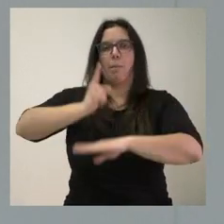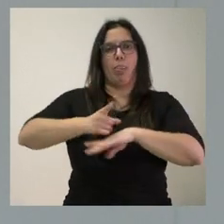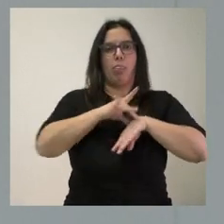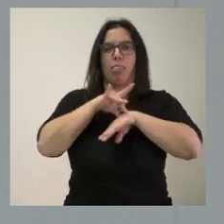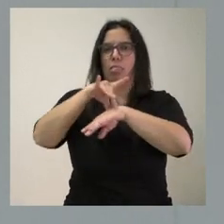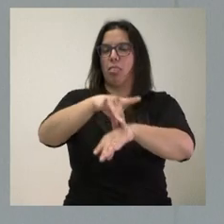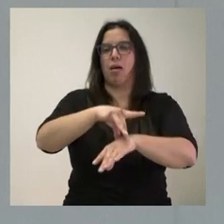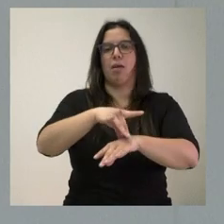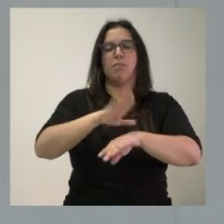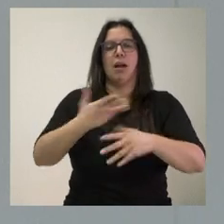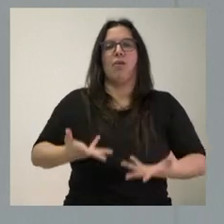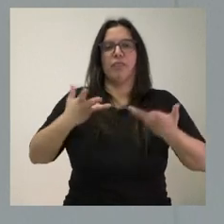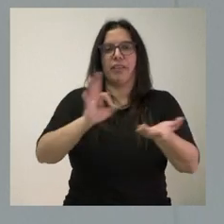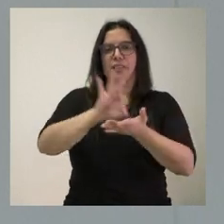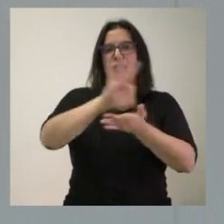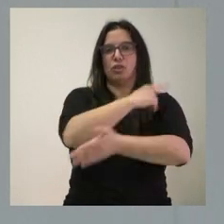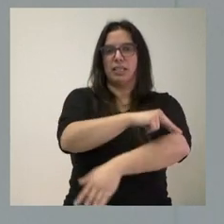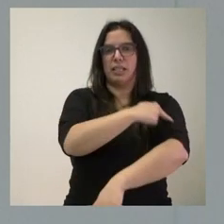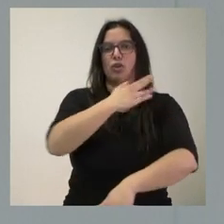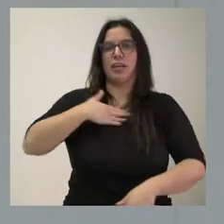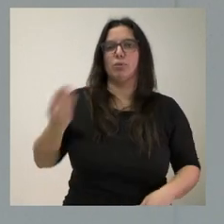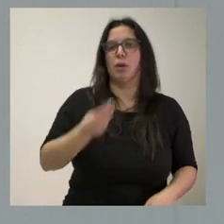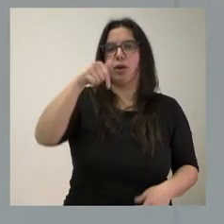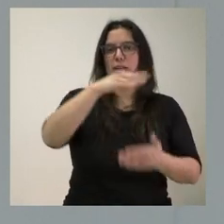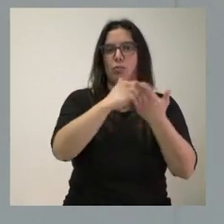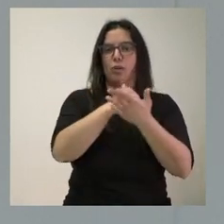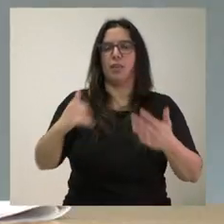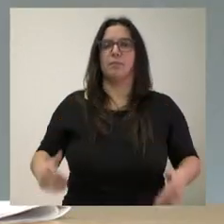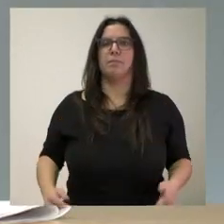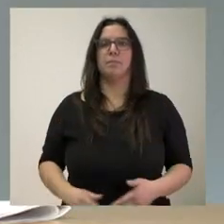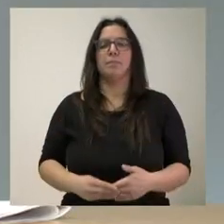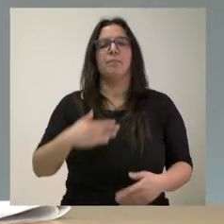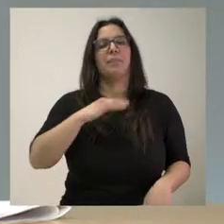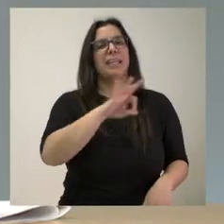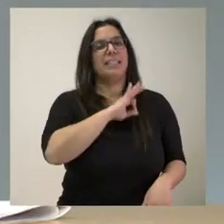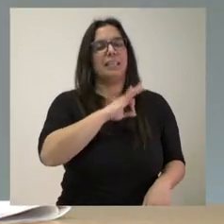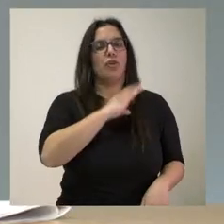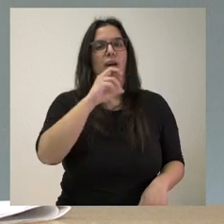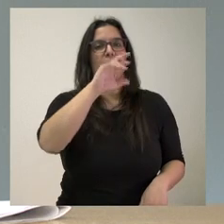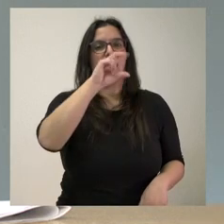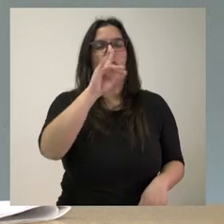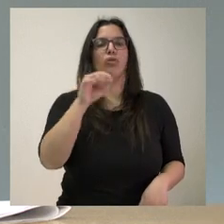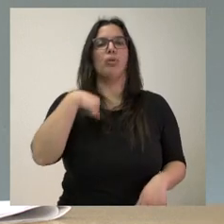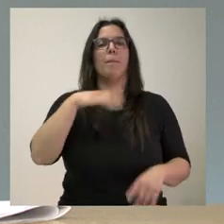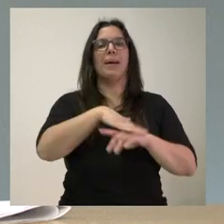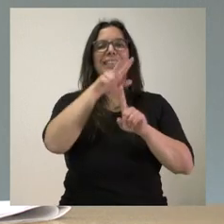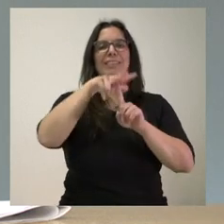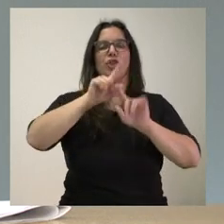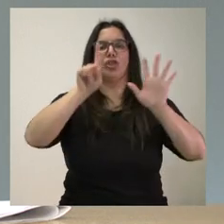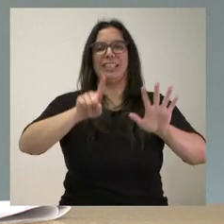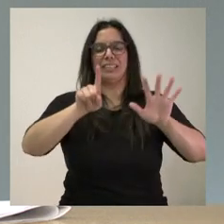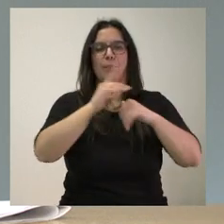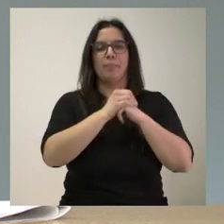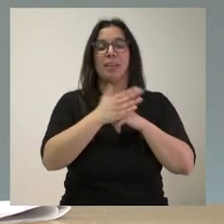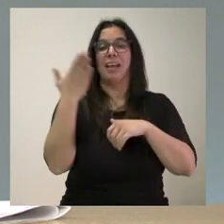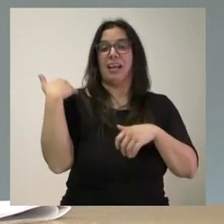esas prestaciones sanitarias que queremos mejorar en nuestra comunidad autónoma. Señor Carriedo, Hugo Domínguez para la Sexta Noticias. Pero en la rueda de